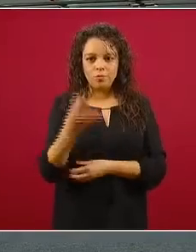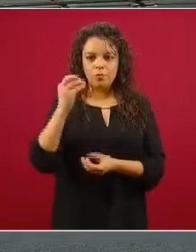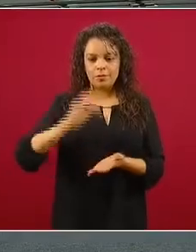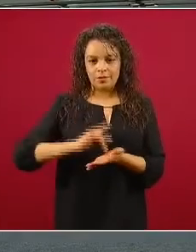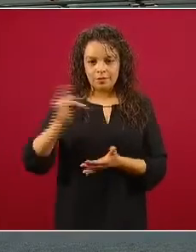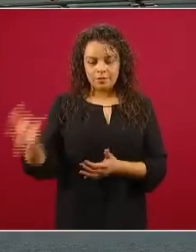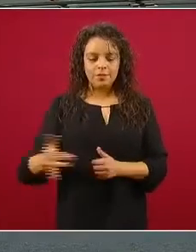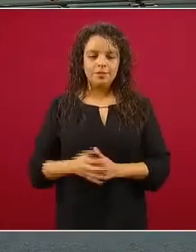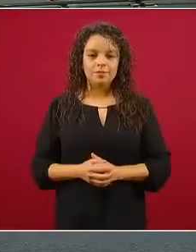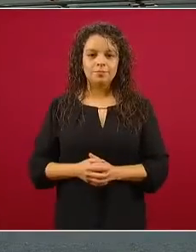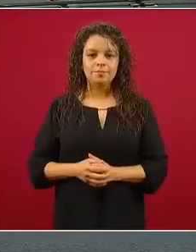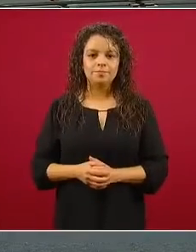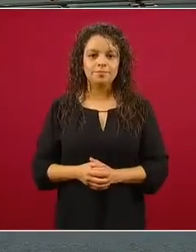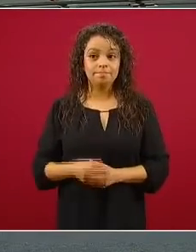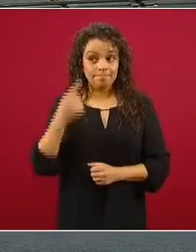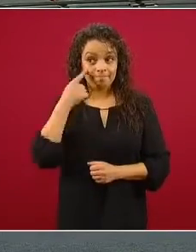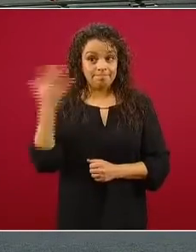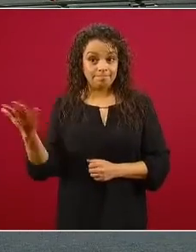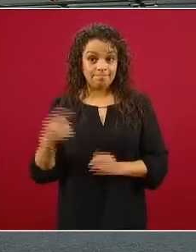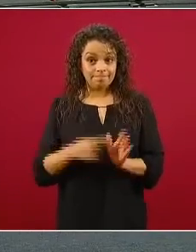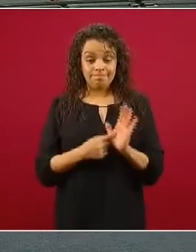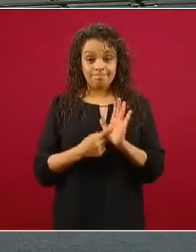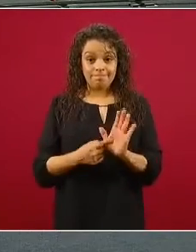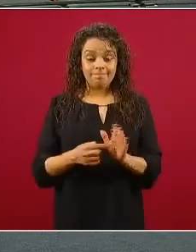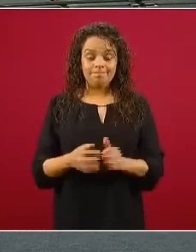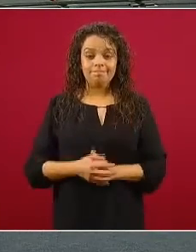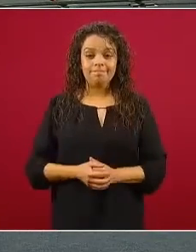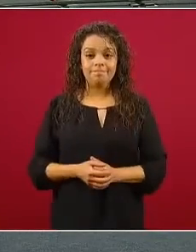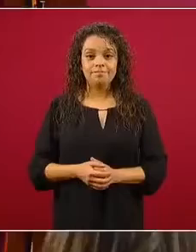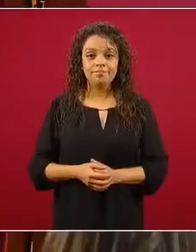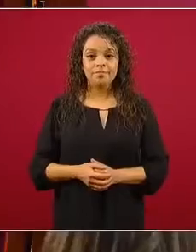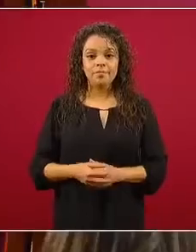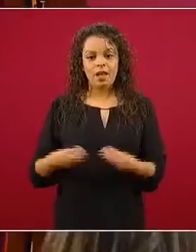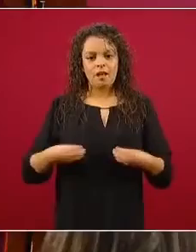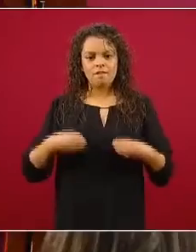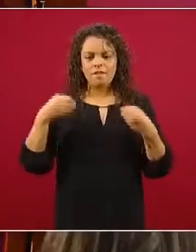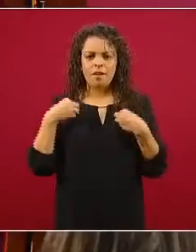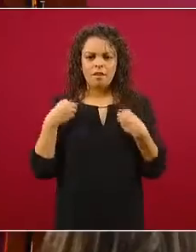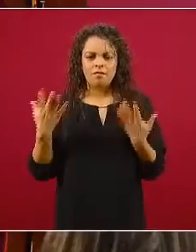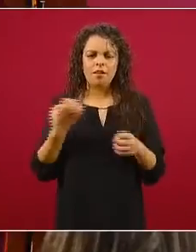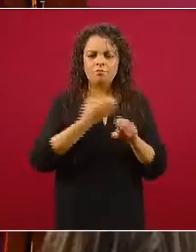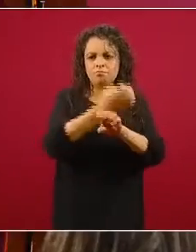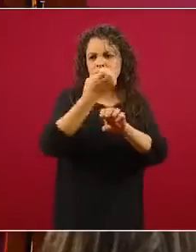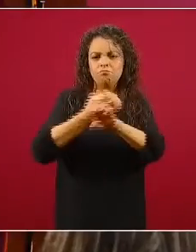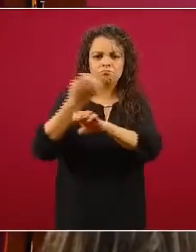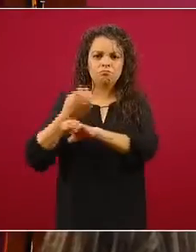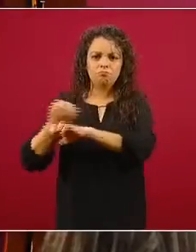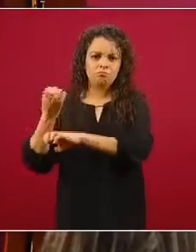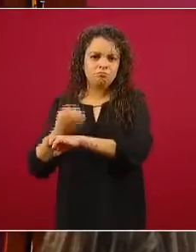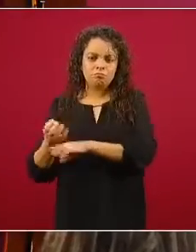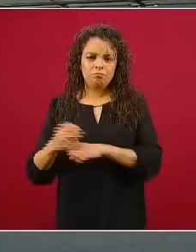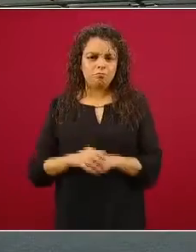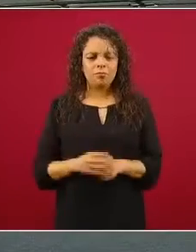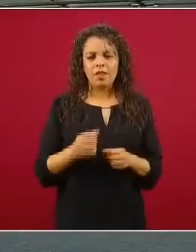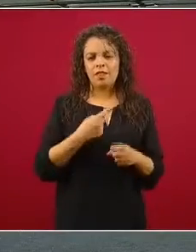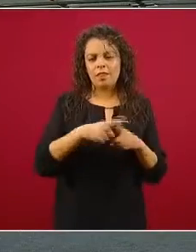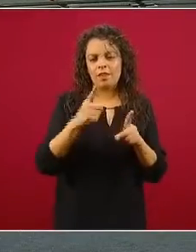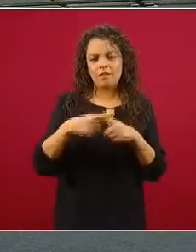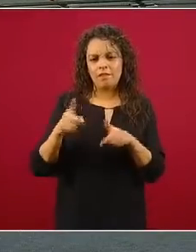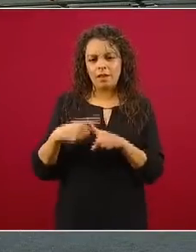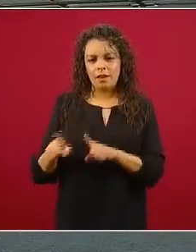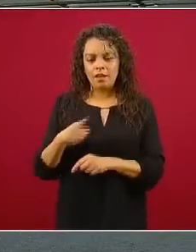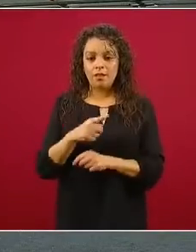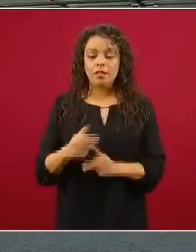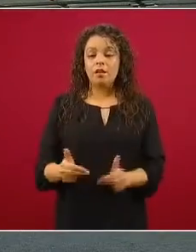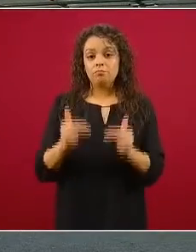Bien, pues ahí están. Como los ven, ellos viven en diferentes estados, se dedican a diferentes giros del comercio, pero tuvieron